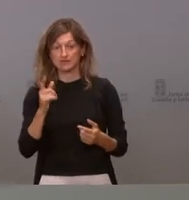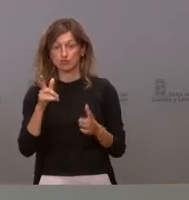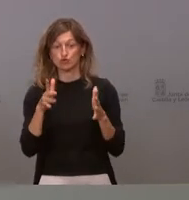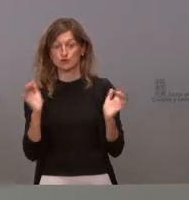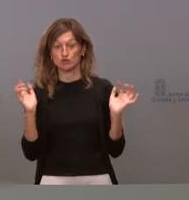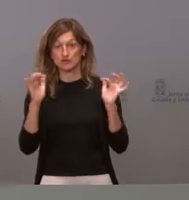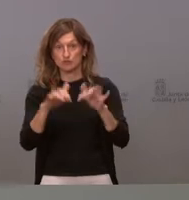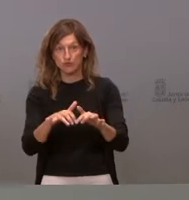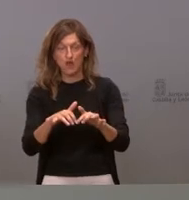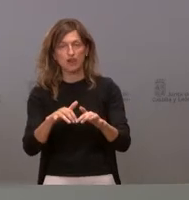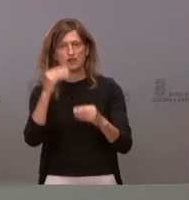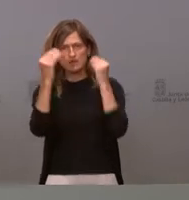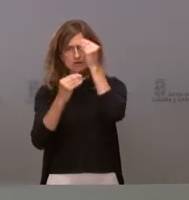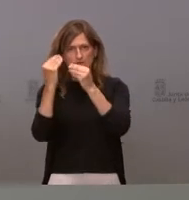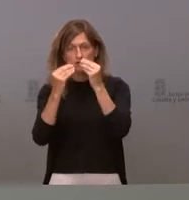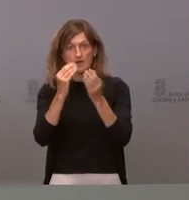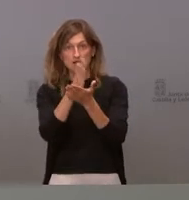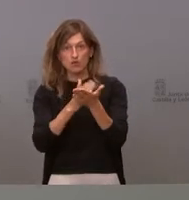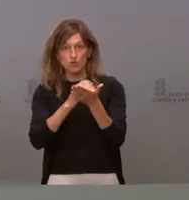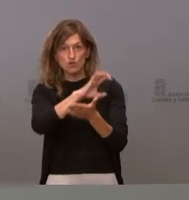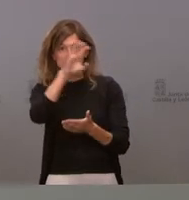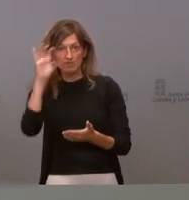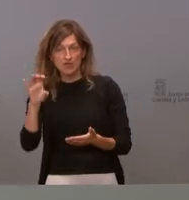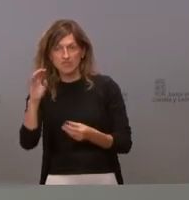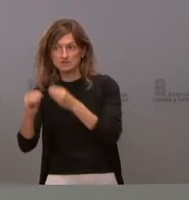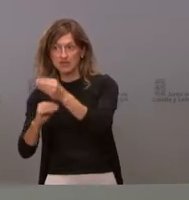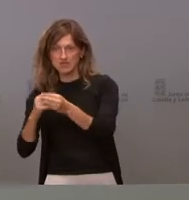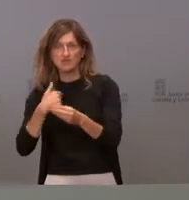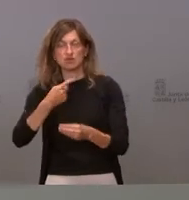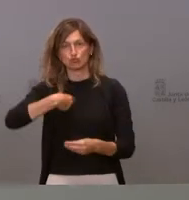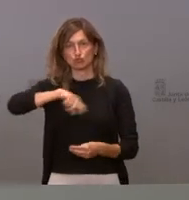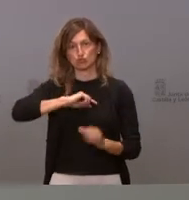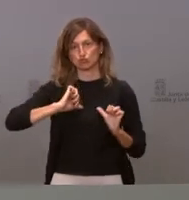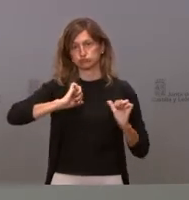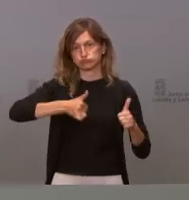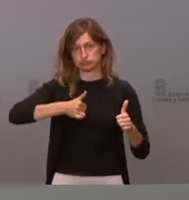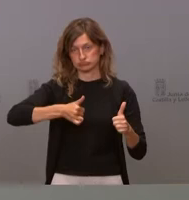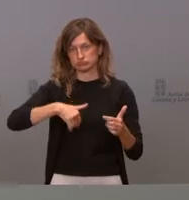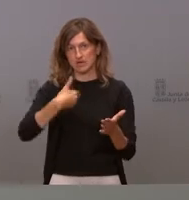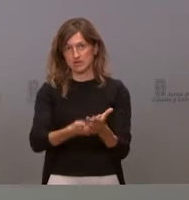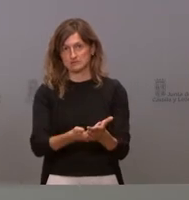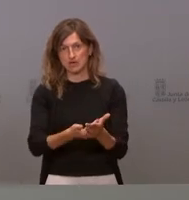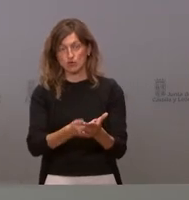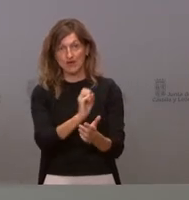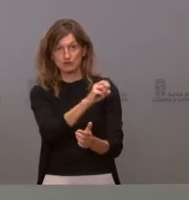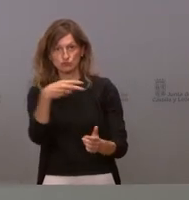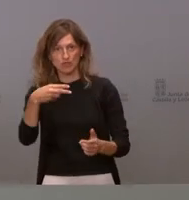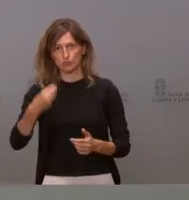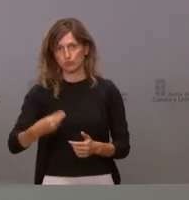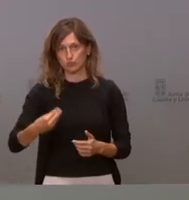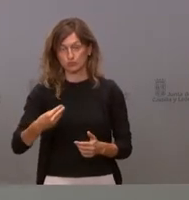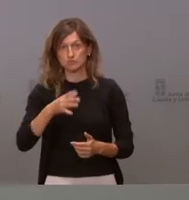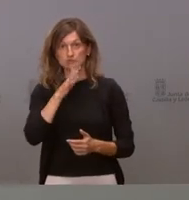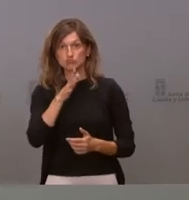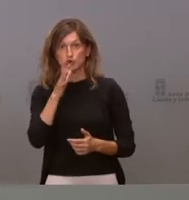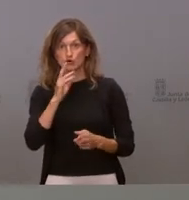se estaba planteando por algunas de las comunidades de hacerlo y nosotros lo hicimos desde el principio. Y ha tenido un magnífico resultado porque ha habido